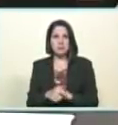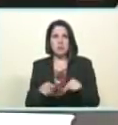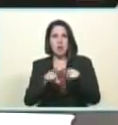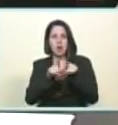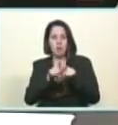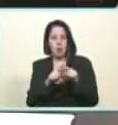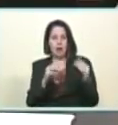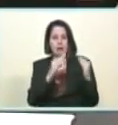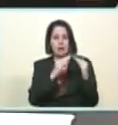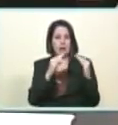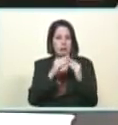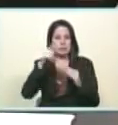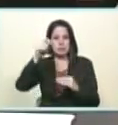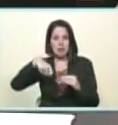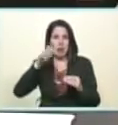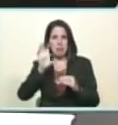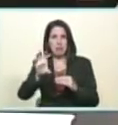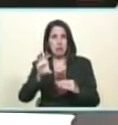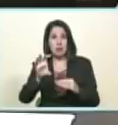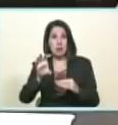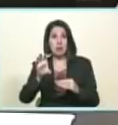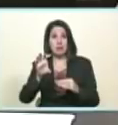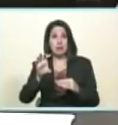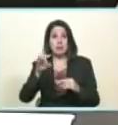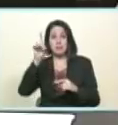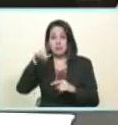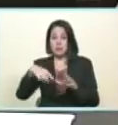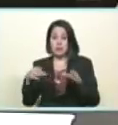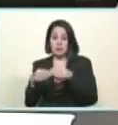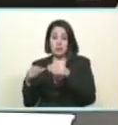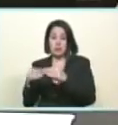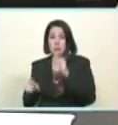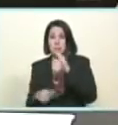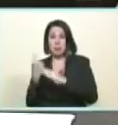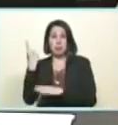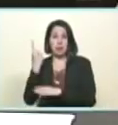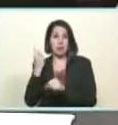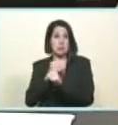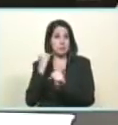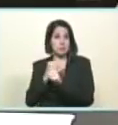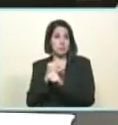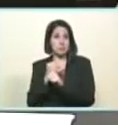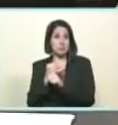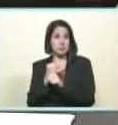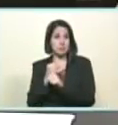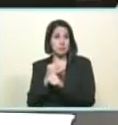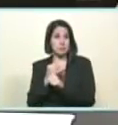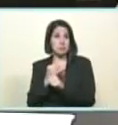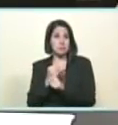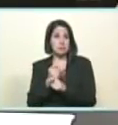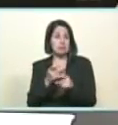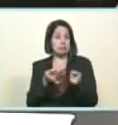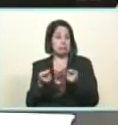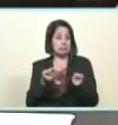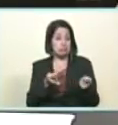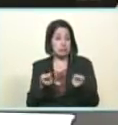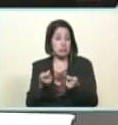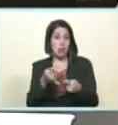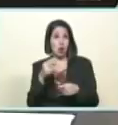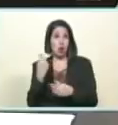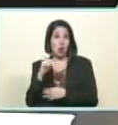chamba juvenil ya sobre chamba juvenil hay que meter lo que se llama el acelerador estamos en noviembre Pedro